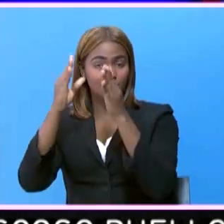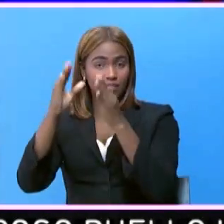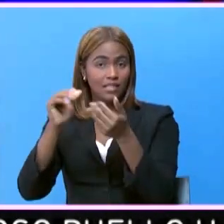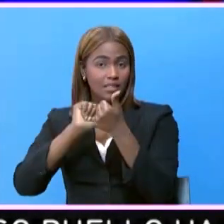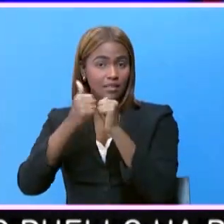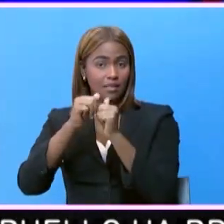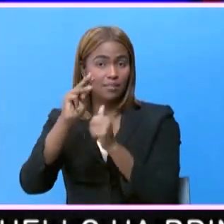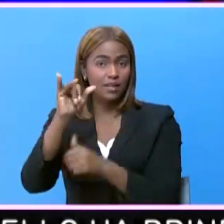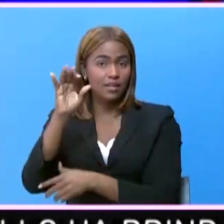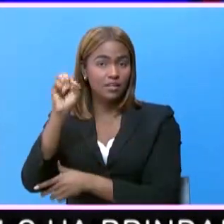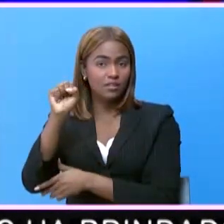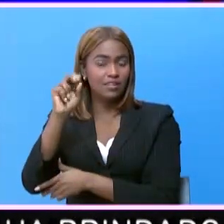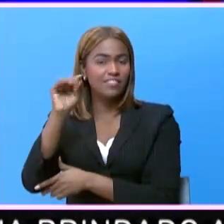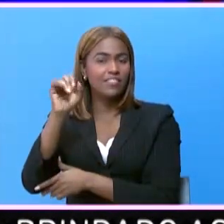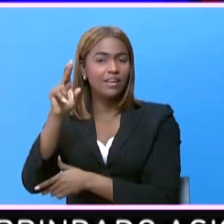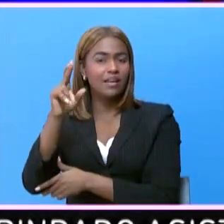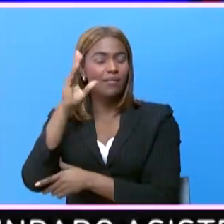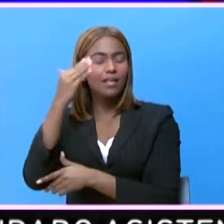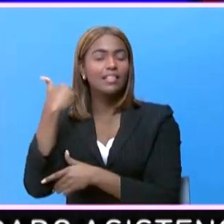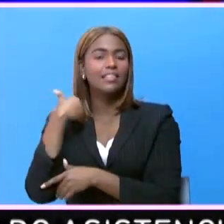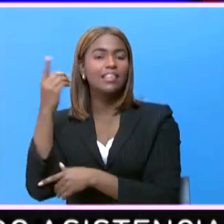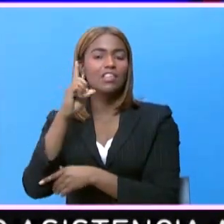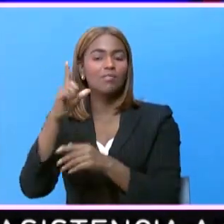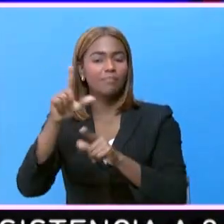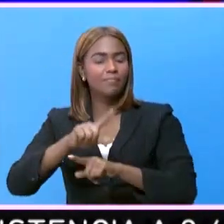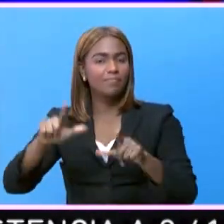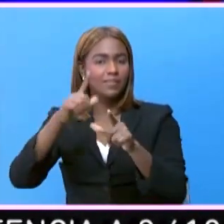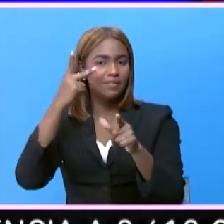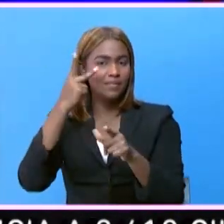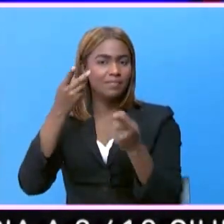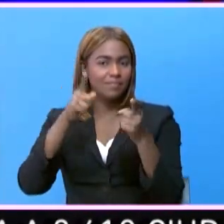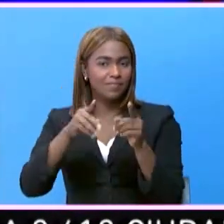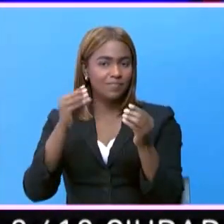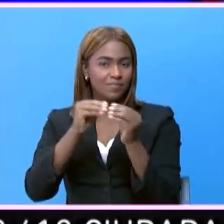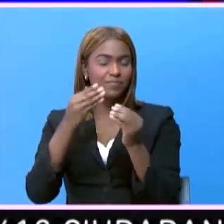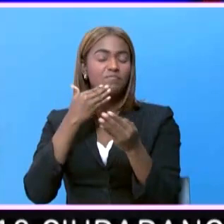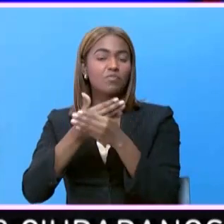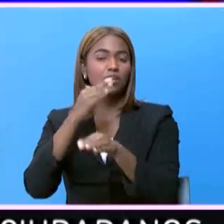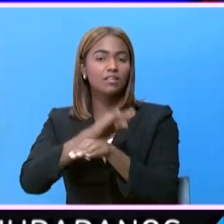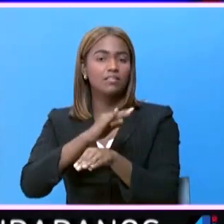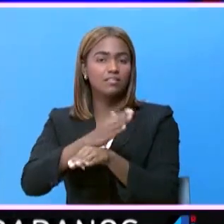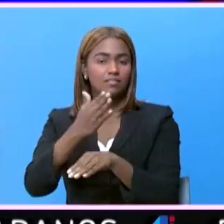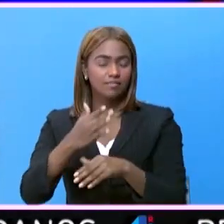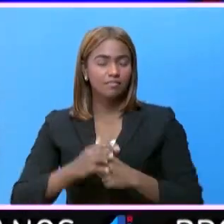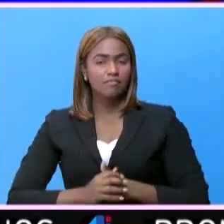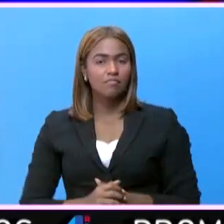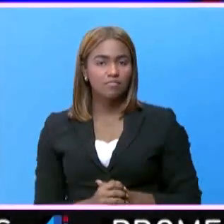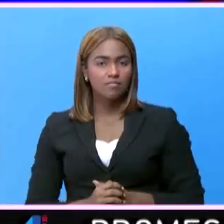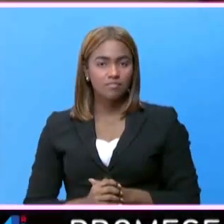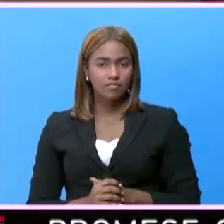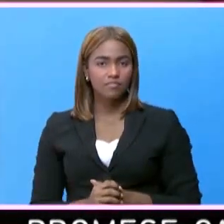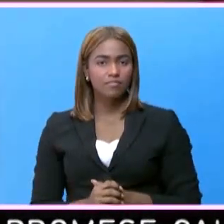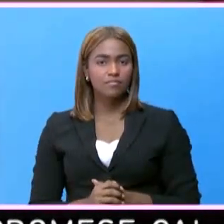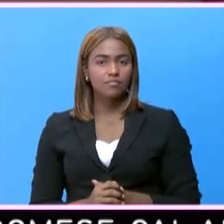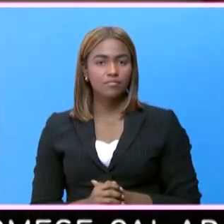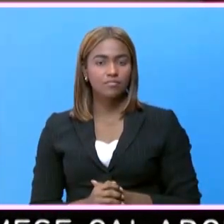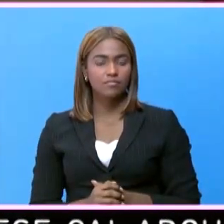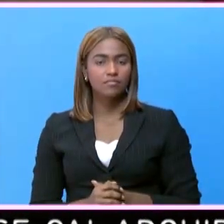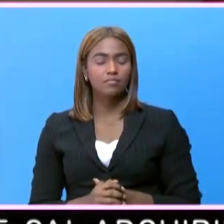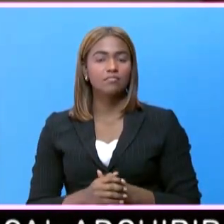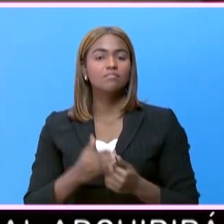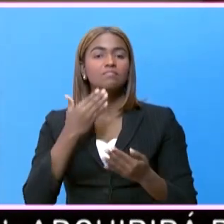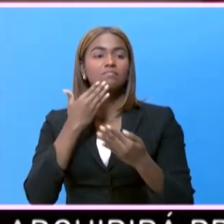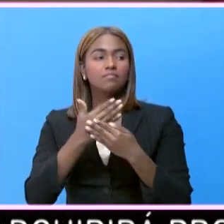deportivo, Marcos Nivar, se encuentra en el lugar de los hechos. Muy buenas noches, Marcos. Así es, Katia.